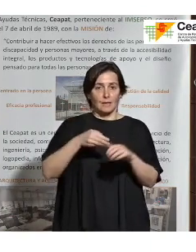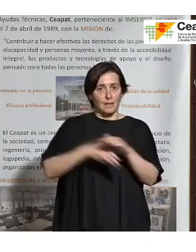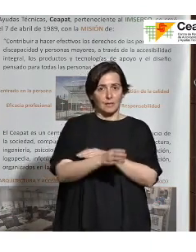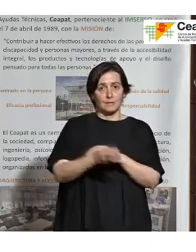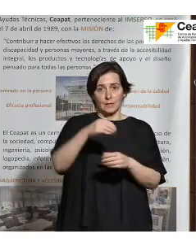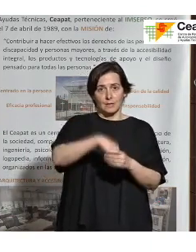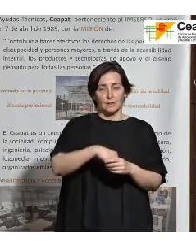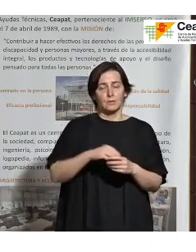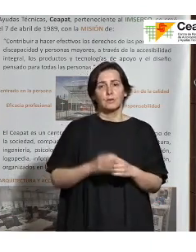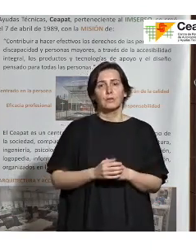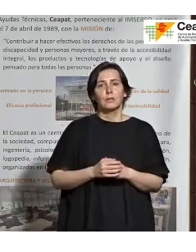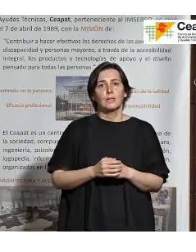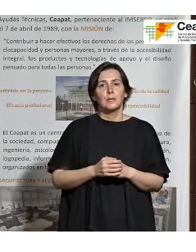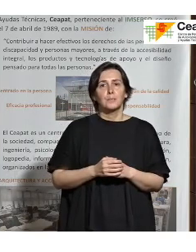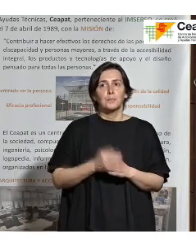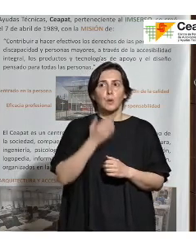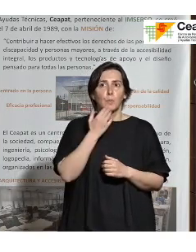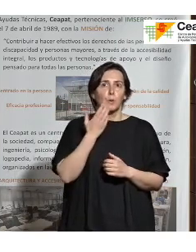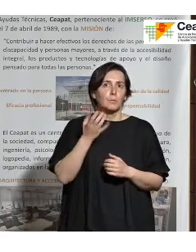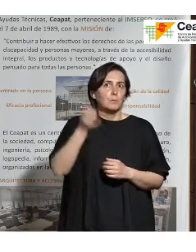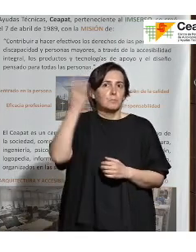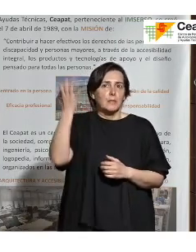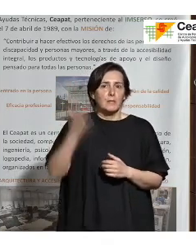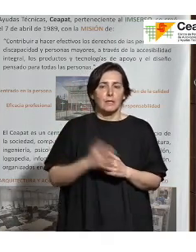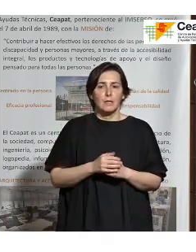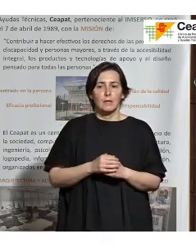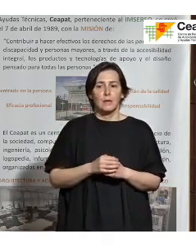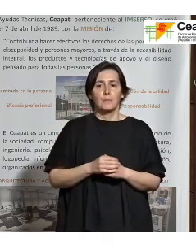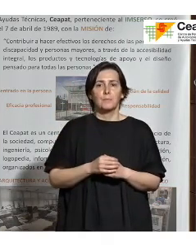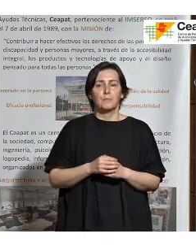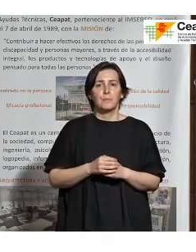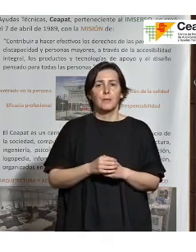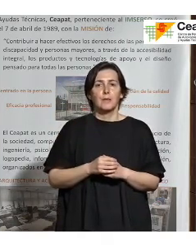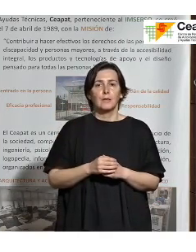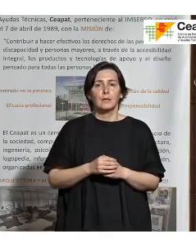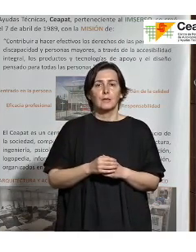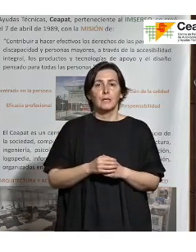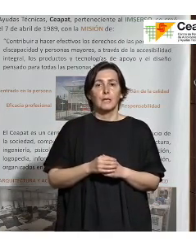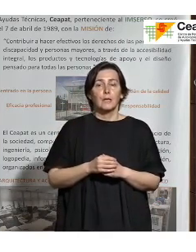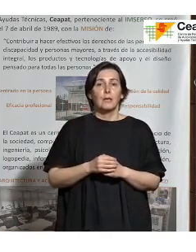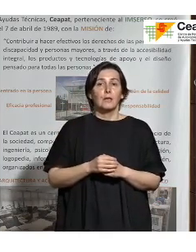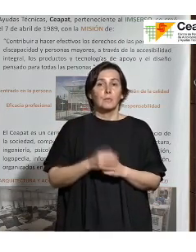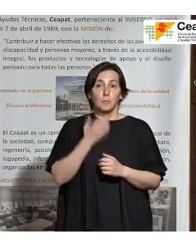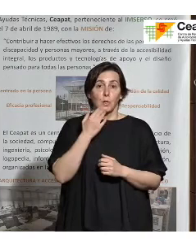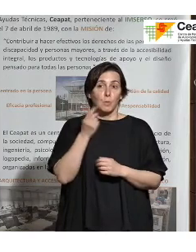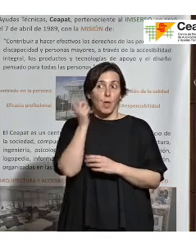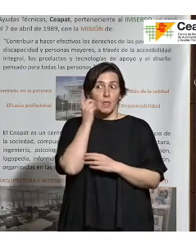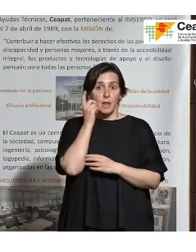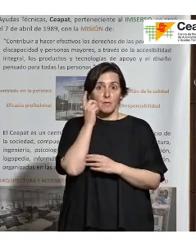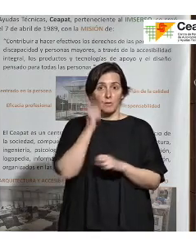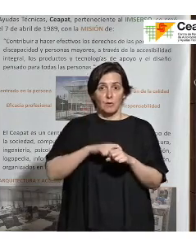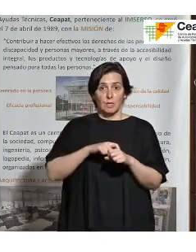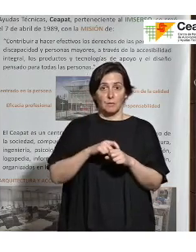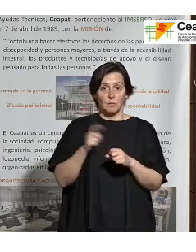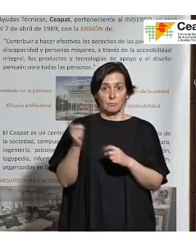Yo creo que en eso por ejemplo se me ocurre que todo lo que esté basado en en teléfonos como este pues ya